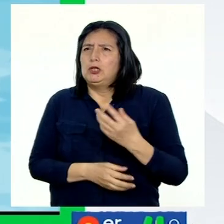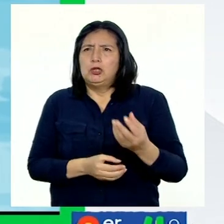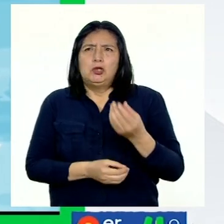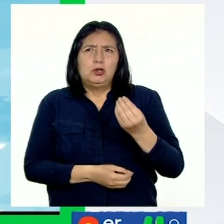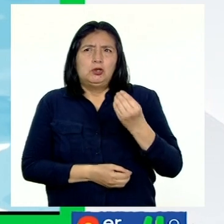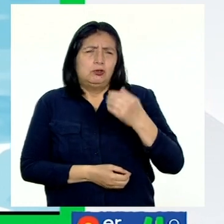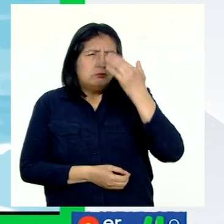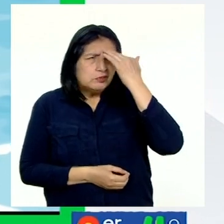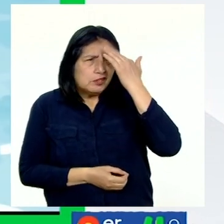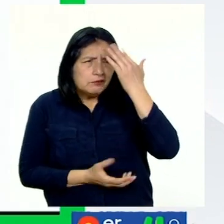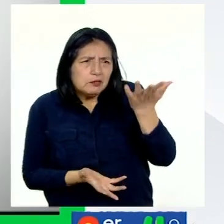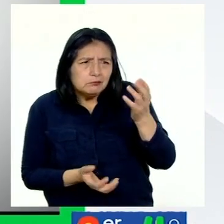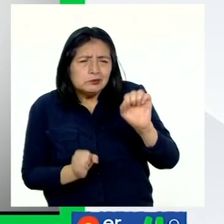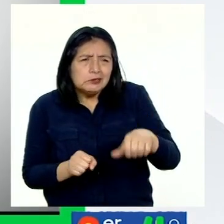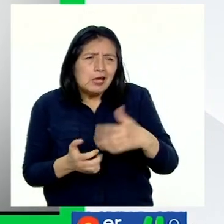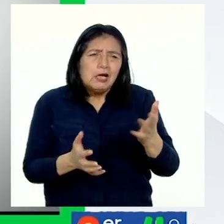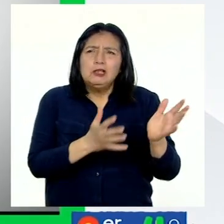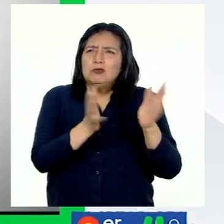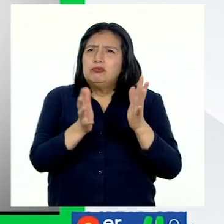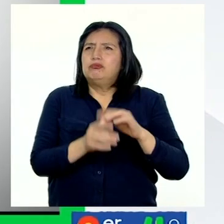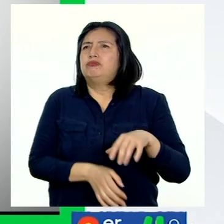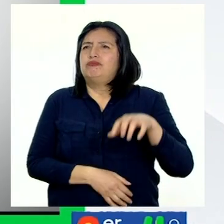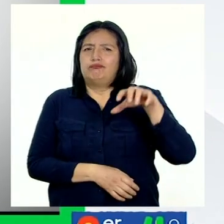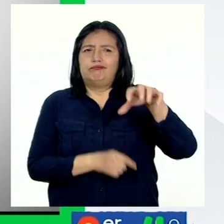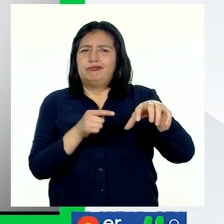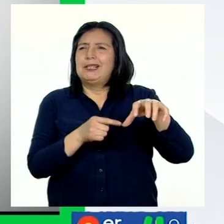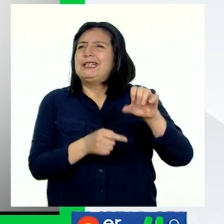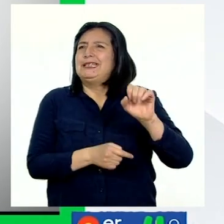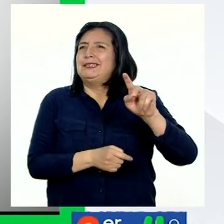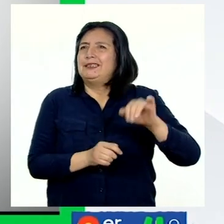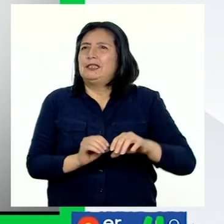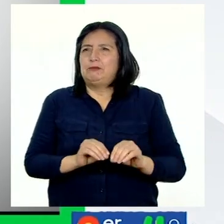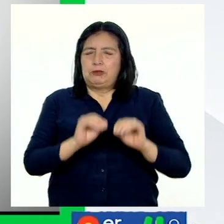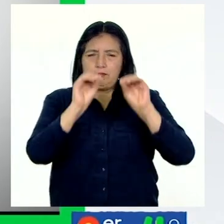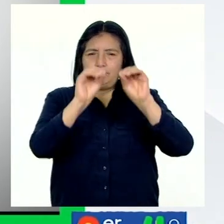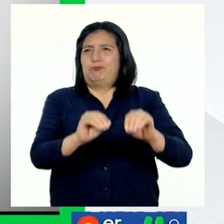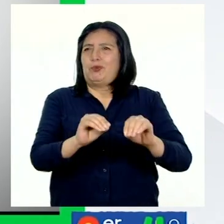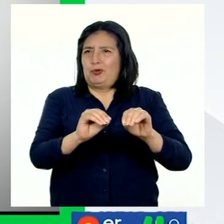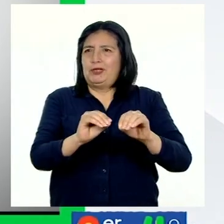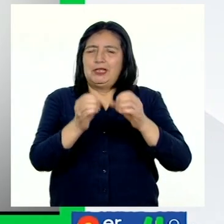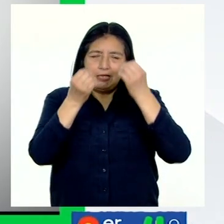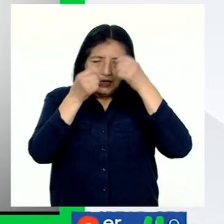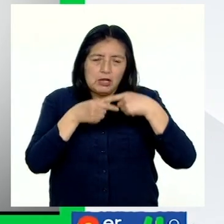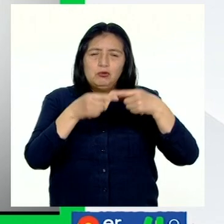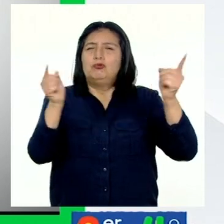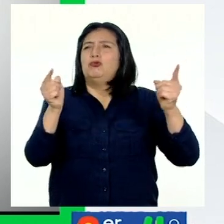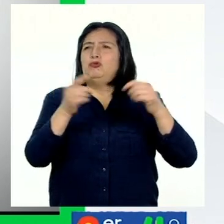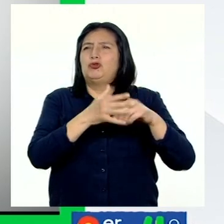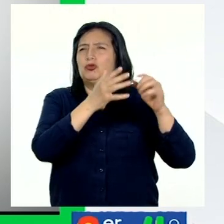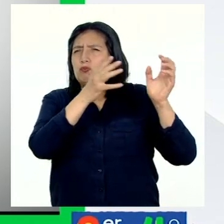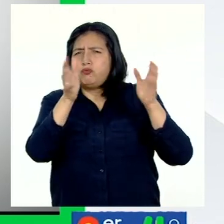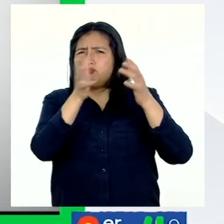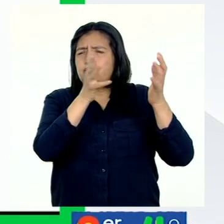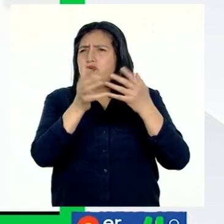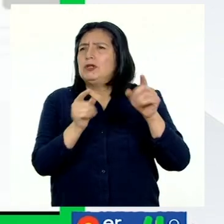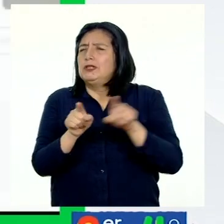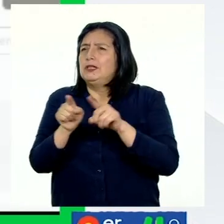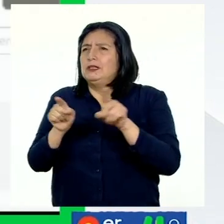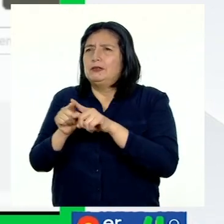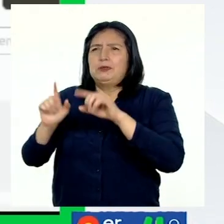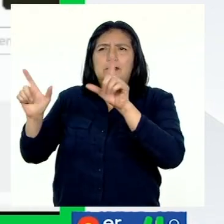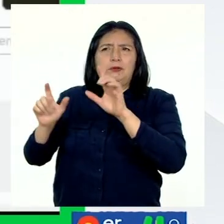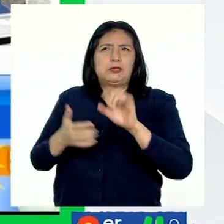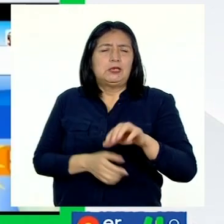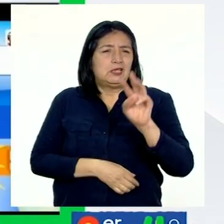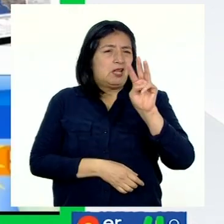informamos que hay fuertes vientos? El Cenami publica diariamente sus avisos meteorológicos y del viento en los medios de comunicación y en su